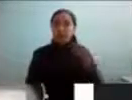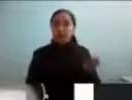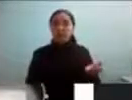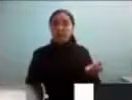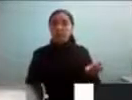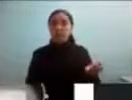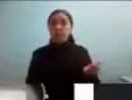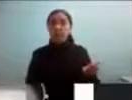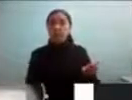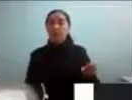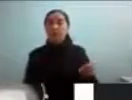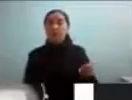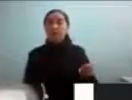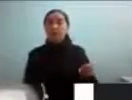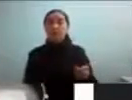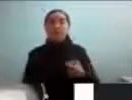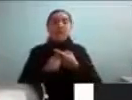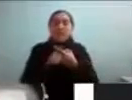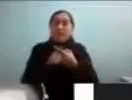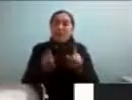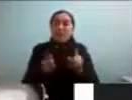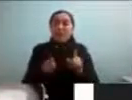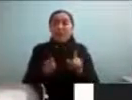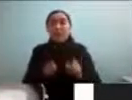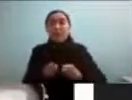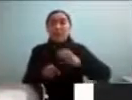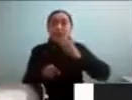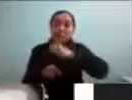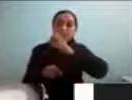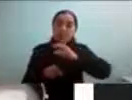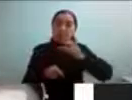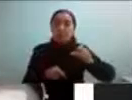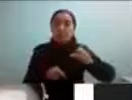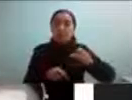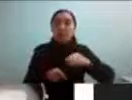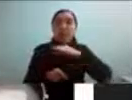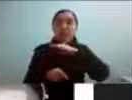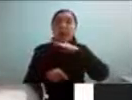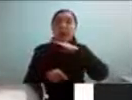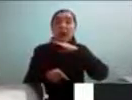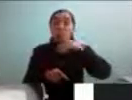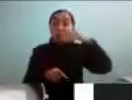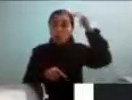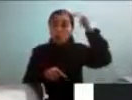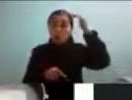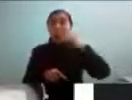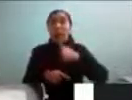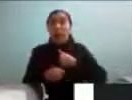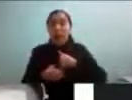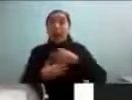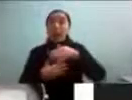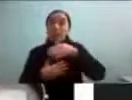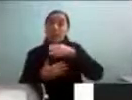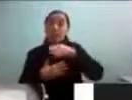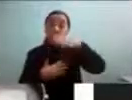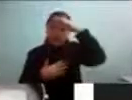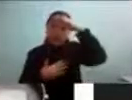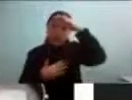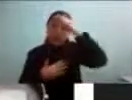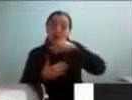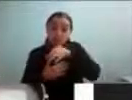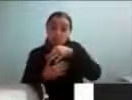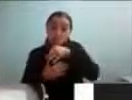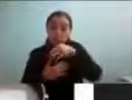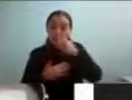distintos adultos autistas a través de sus experiencias pero estamos todavía en un